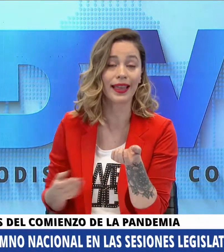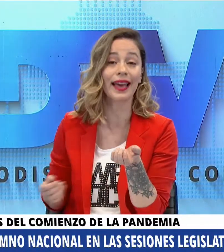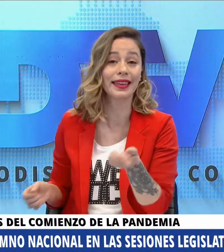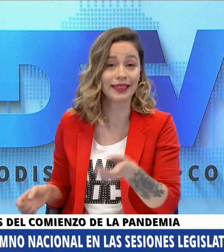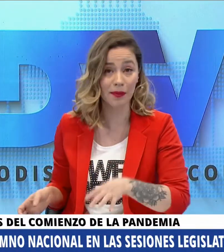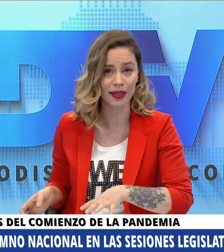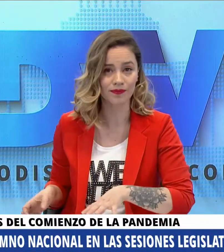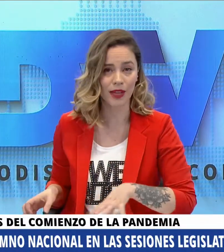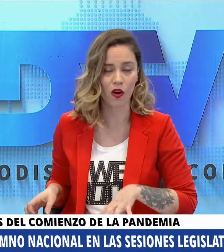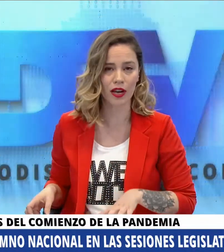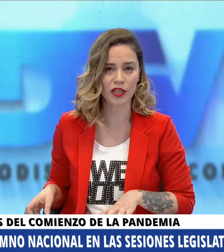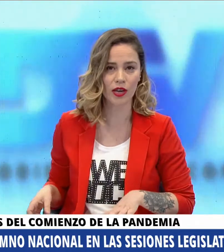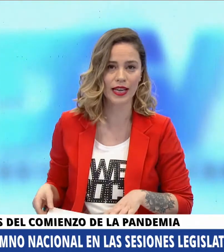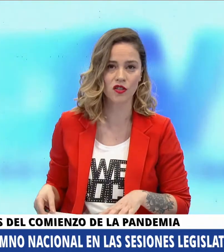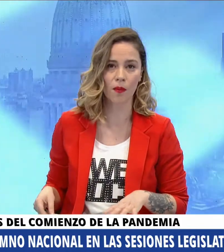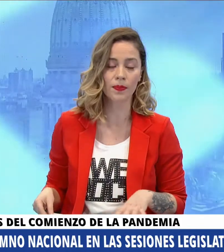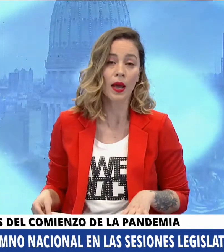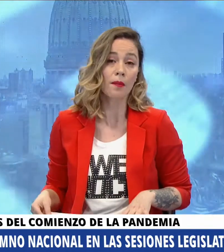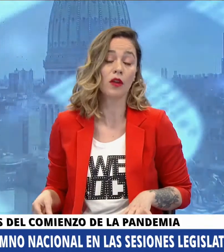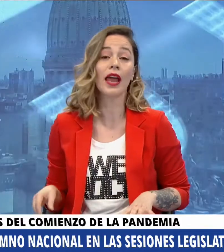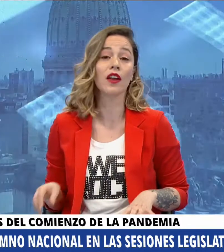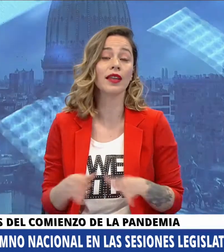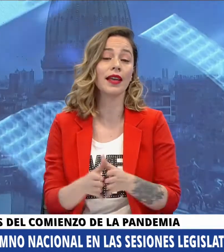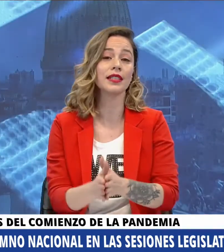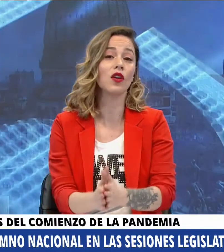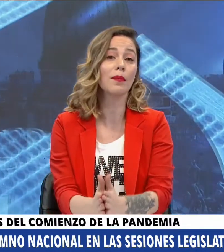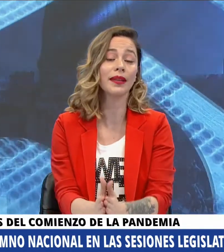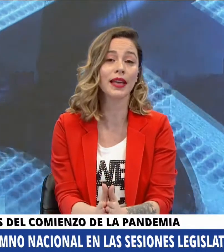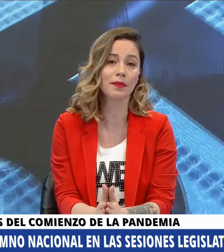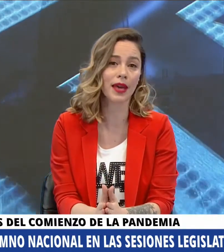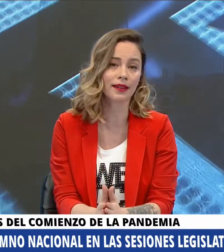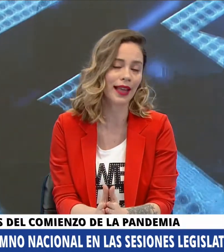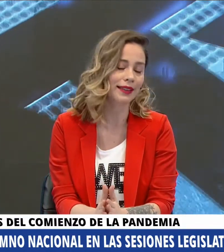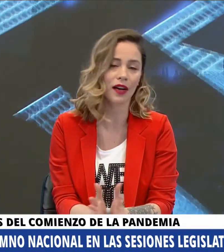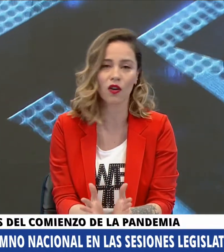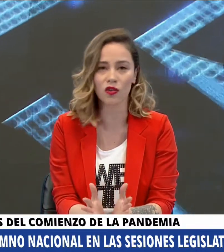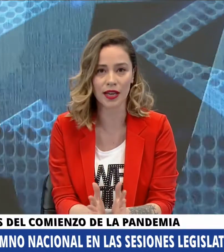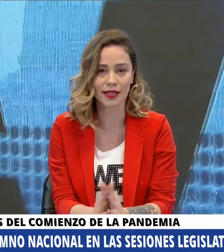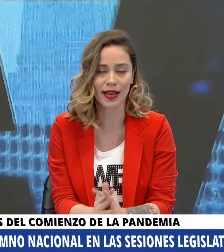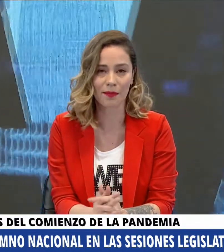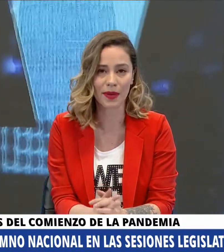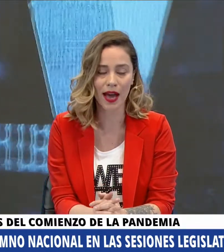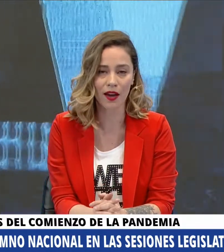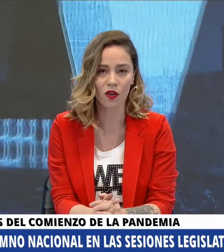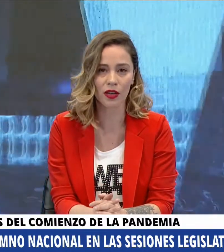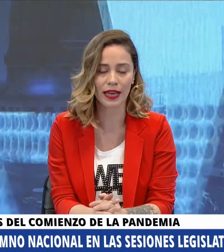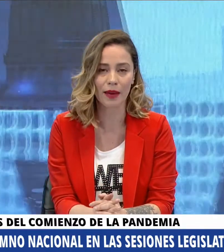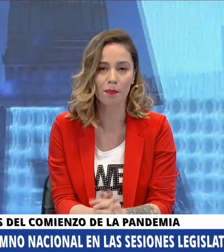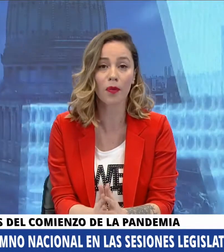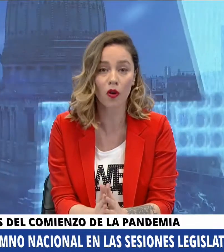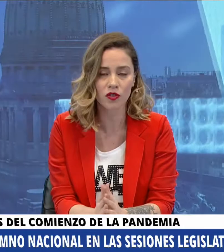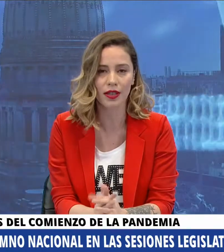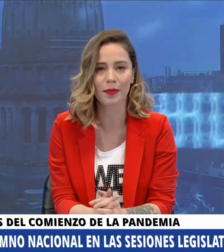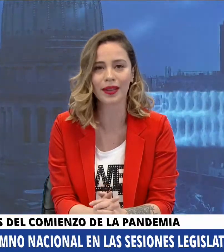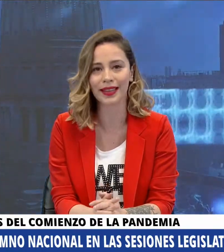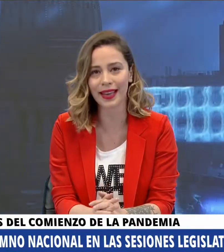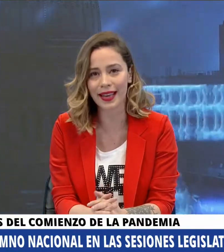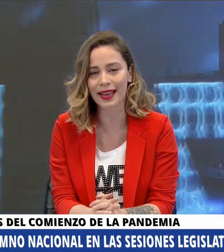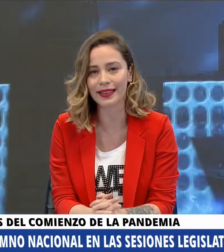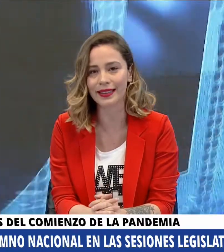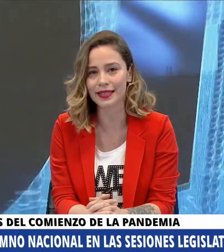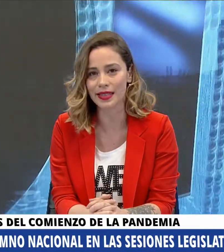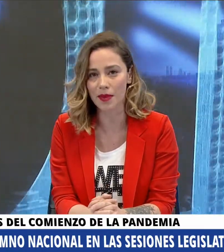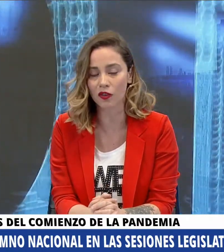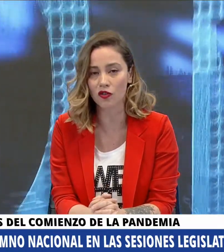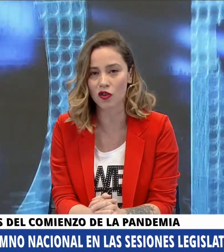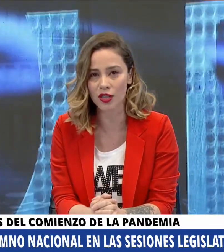la orquesta estable del Congreso de la Nación pero claro desde que llegó la pandemia tantas cosas cambiaron y en pos de mantener